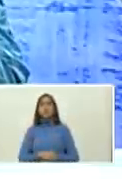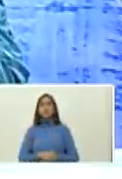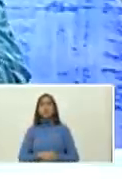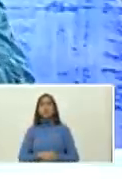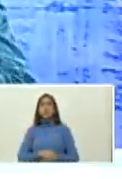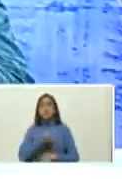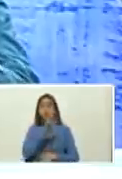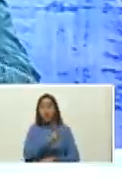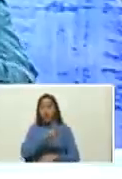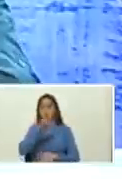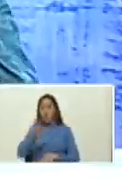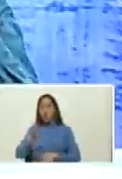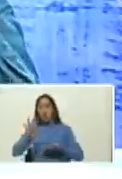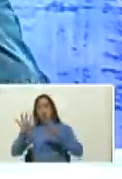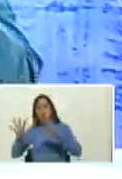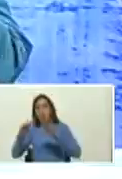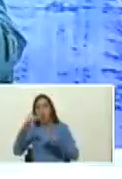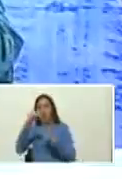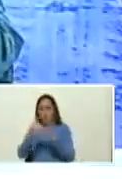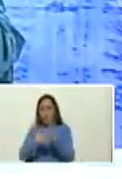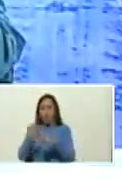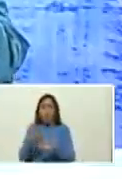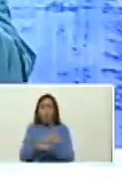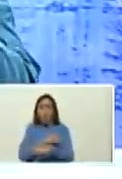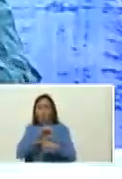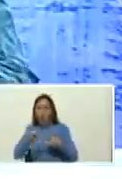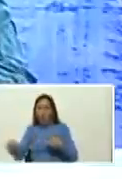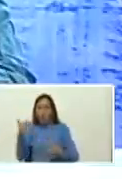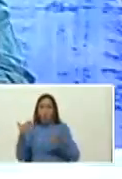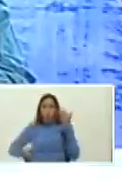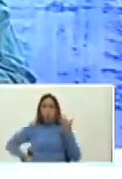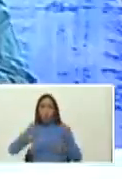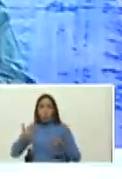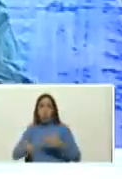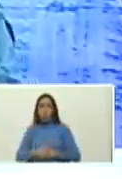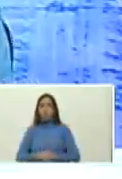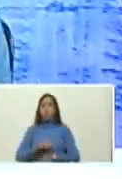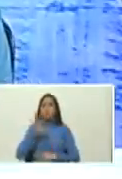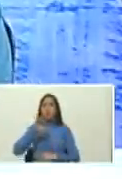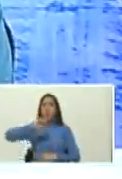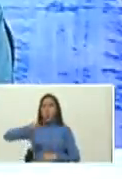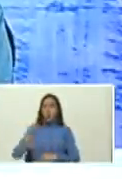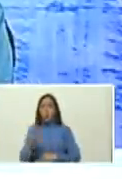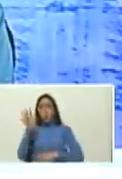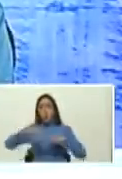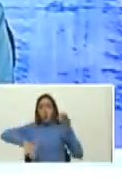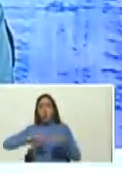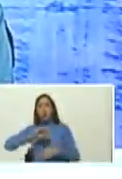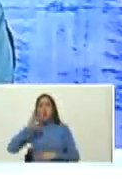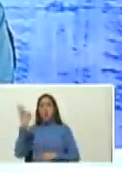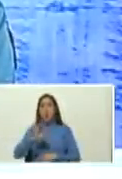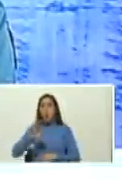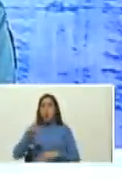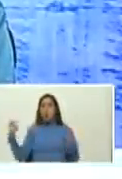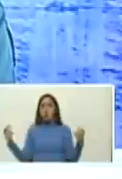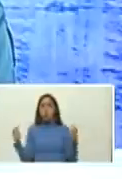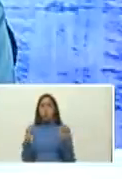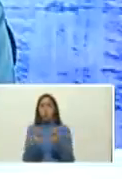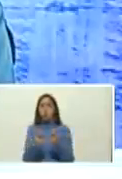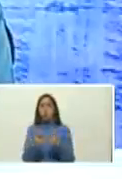339 menos que la semana previa un 5.15% de reducción